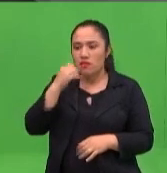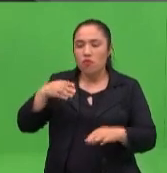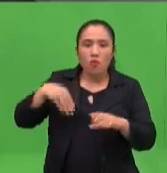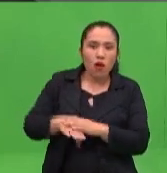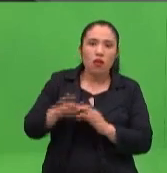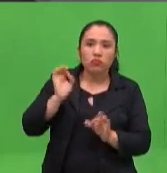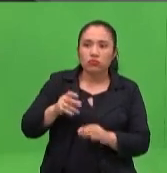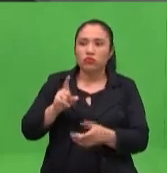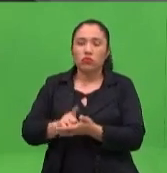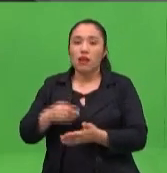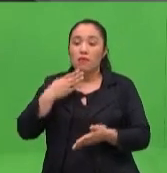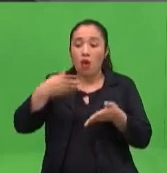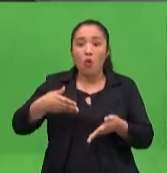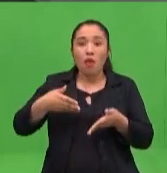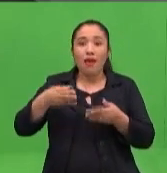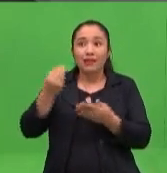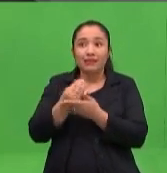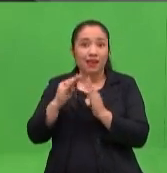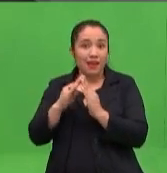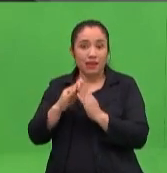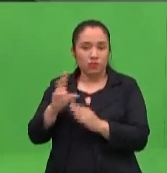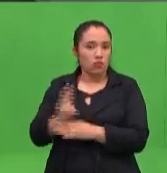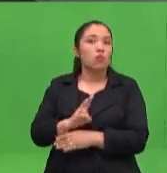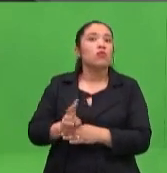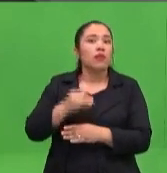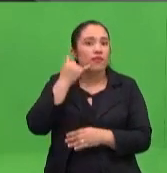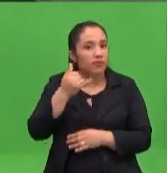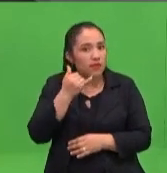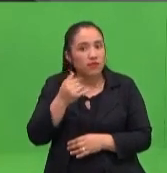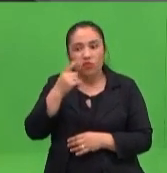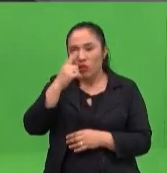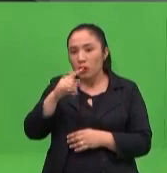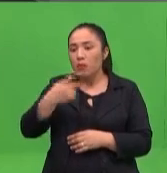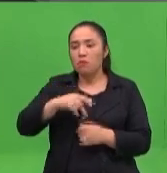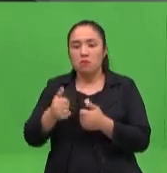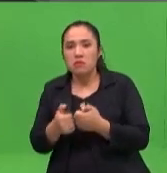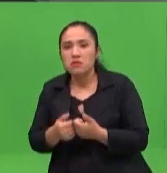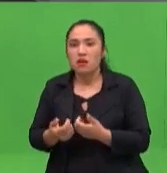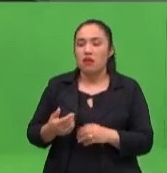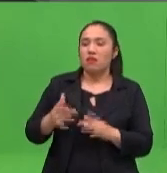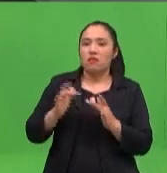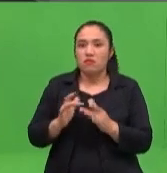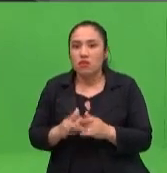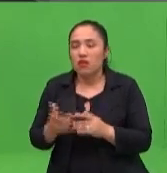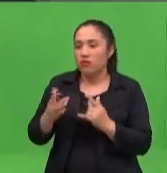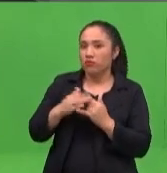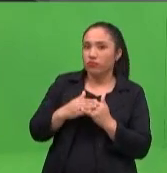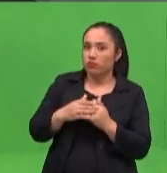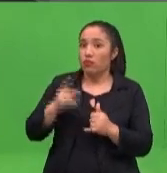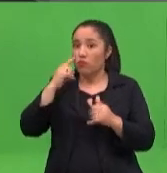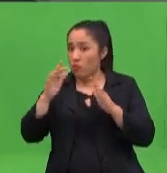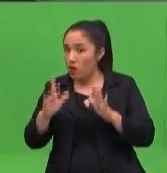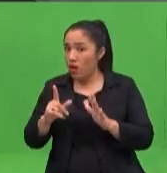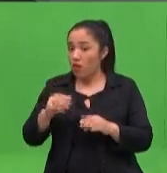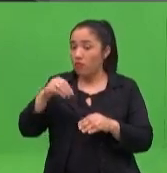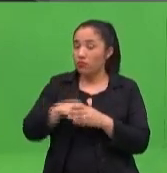en algún lugar. O no pueden estar interactuando con su celular todo el tiempo, ¿verdad? Pero en la casa somos nosotros los padres los